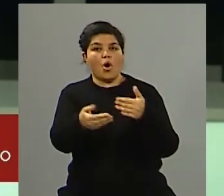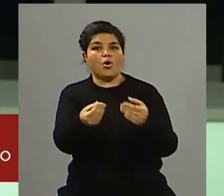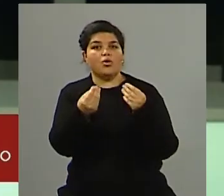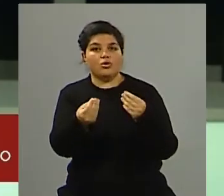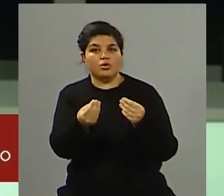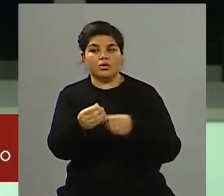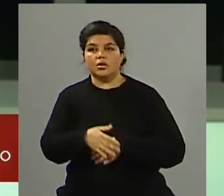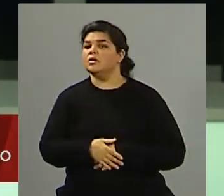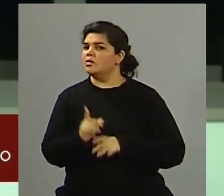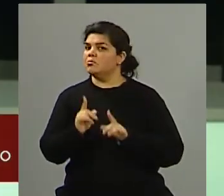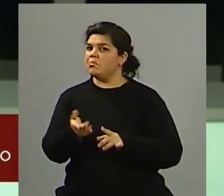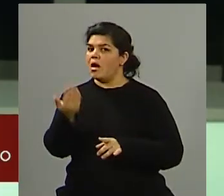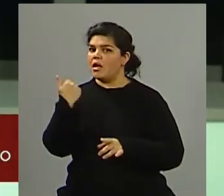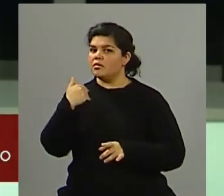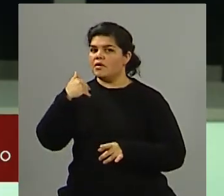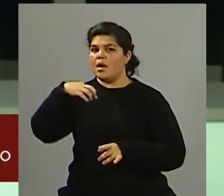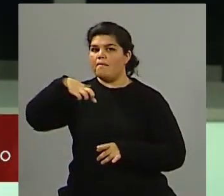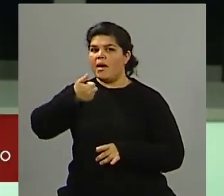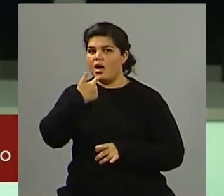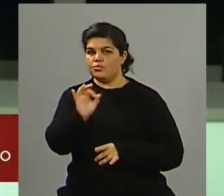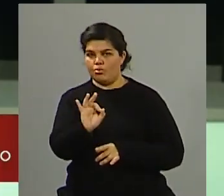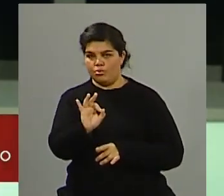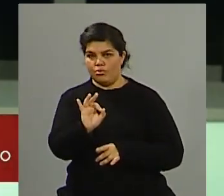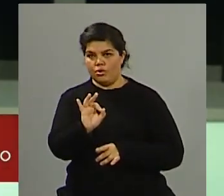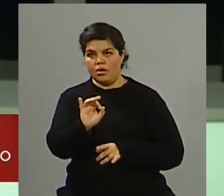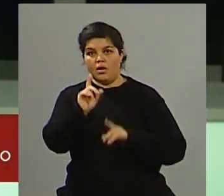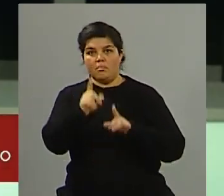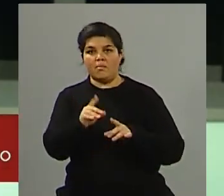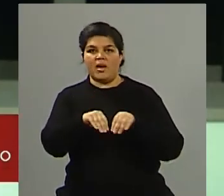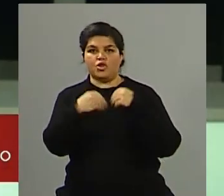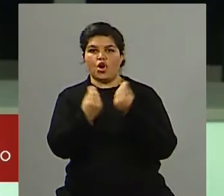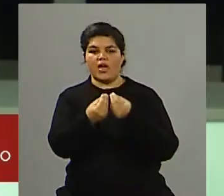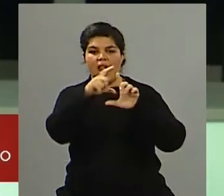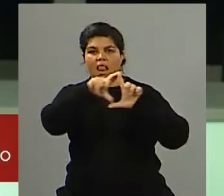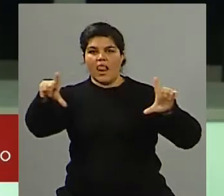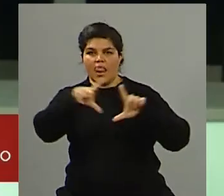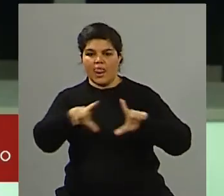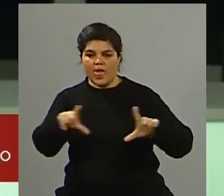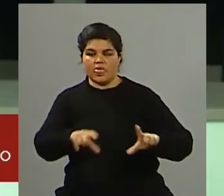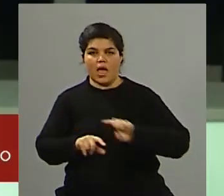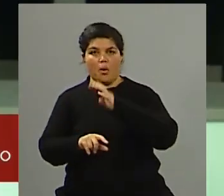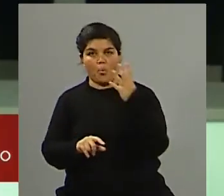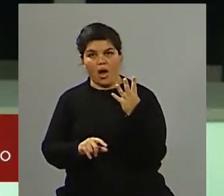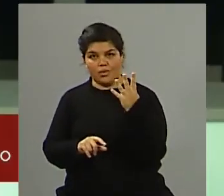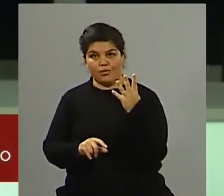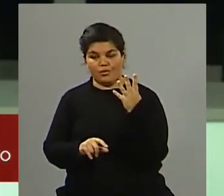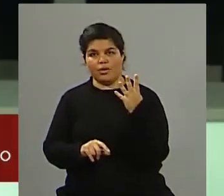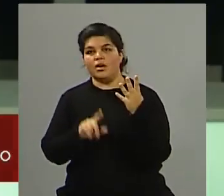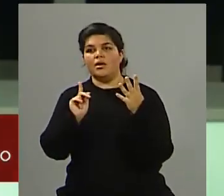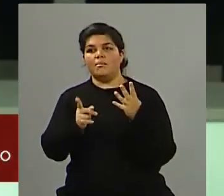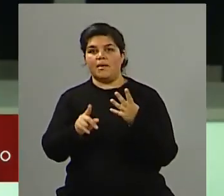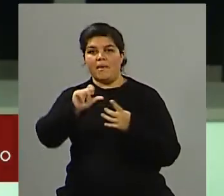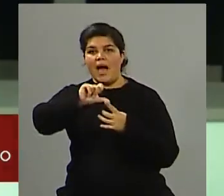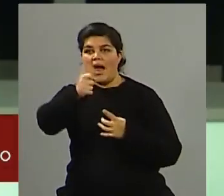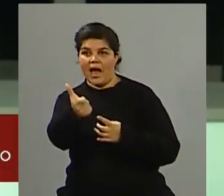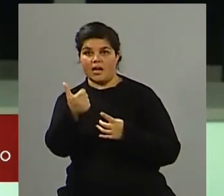primarias que se dieron. En este caso hubieron cuatro listas de precandidatos a gobernador. La lista que ganó, que también